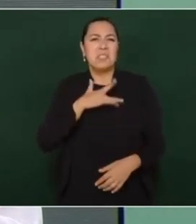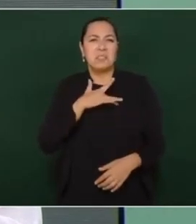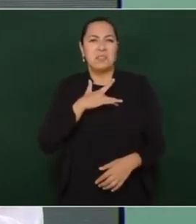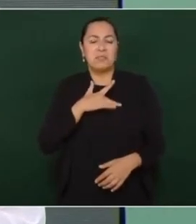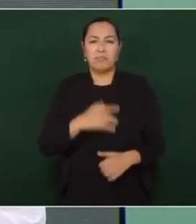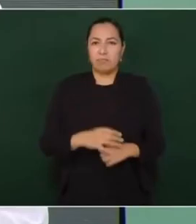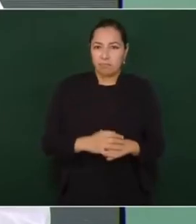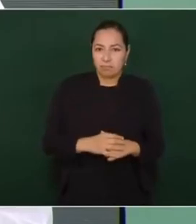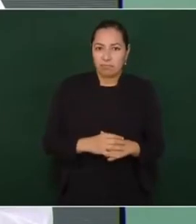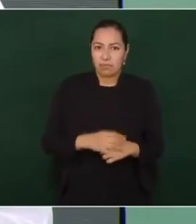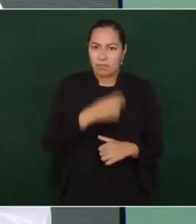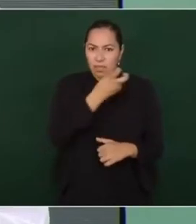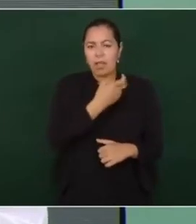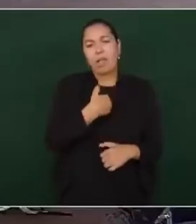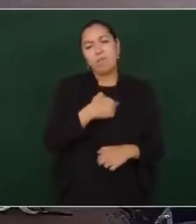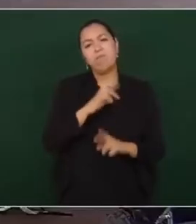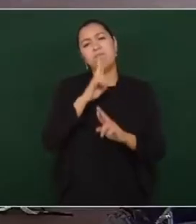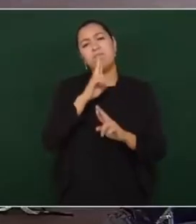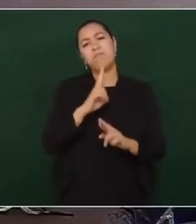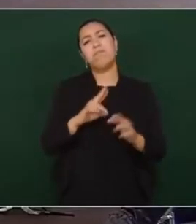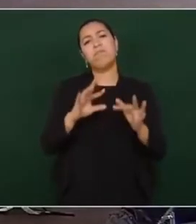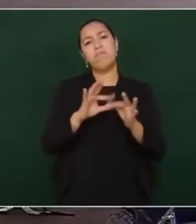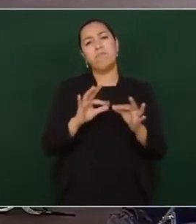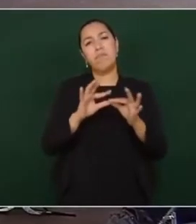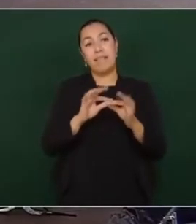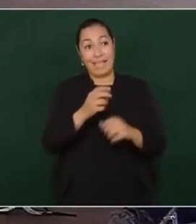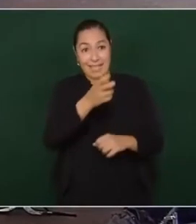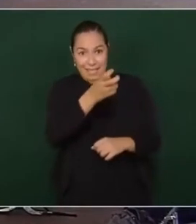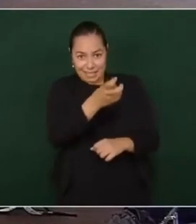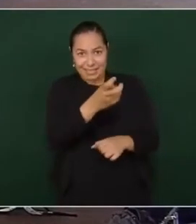Y hay respuestas a lo que tú estás planteando.